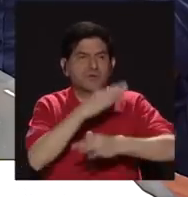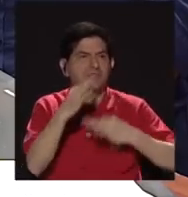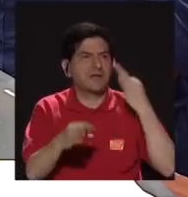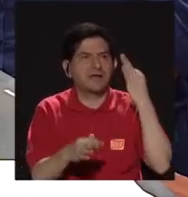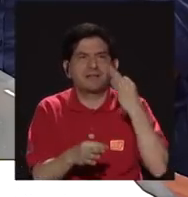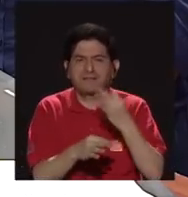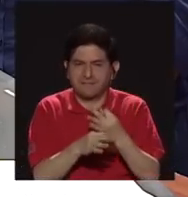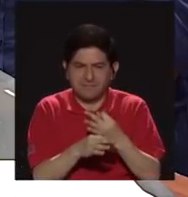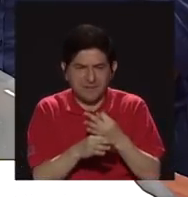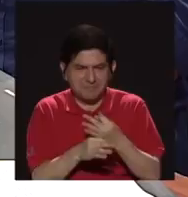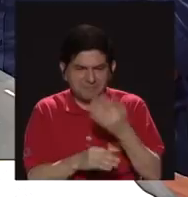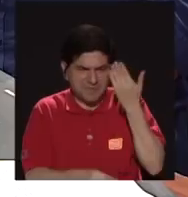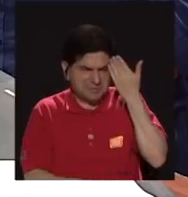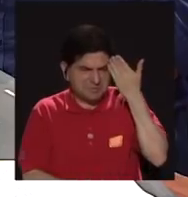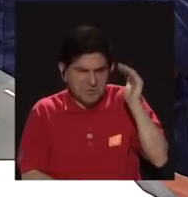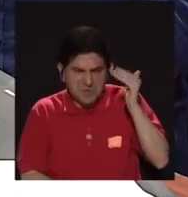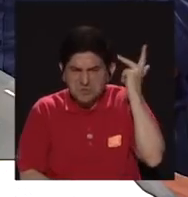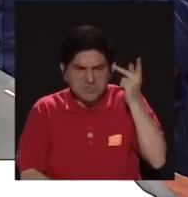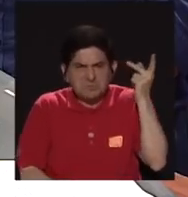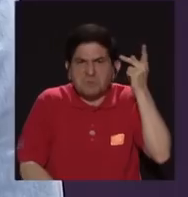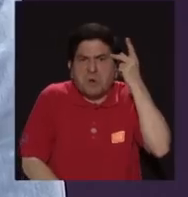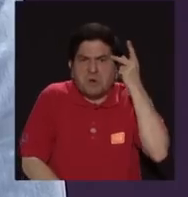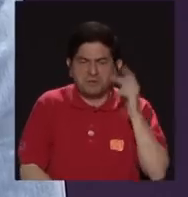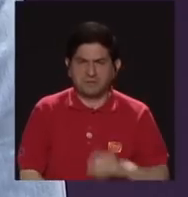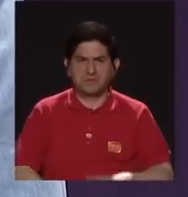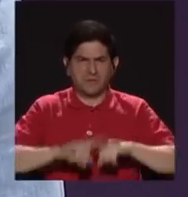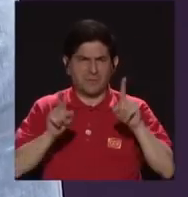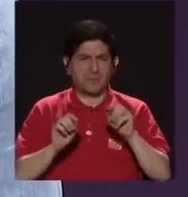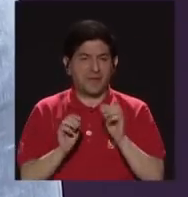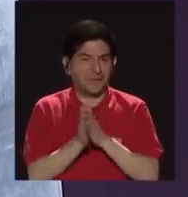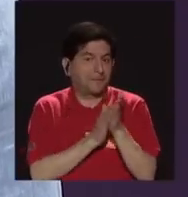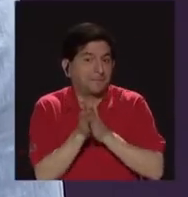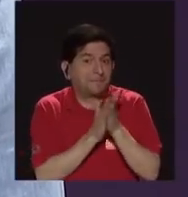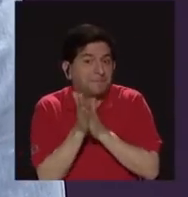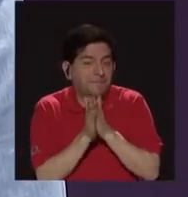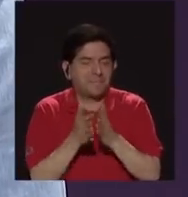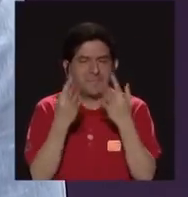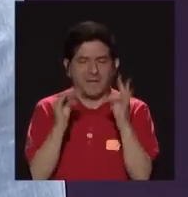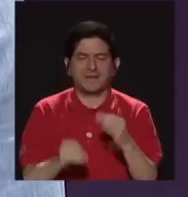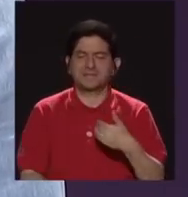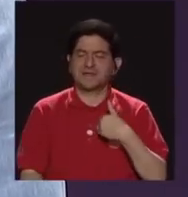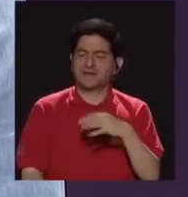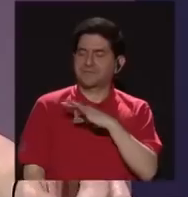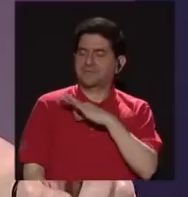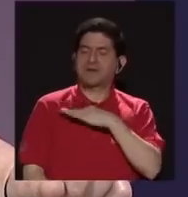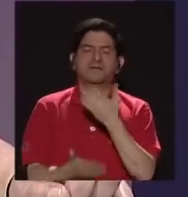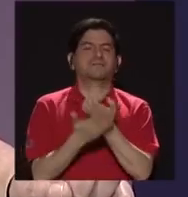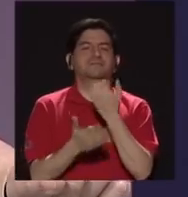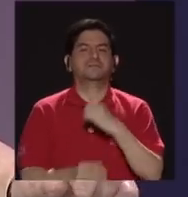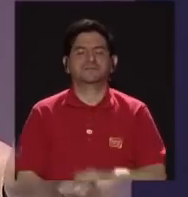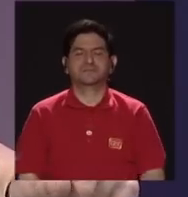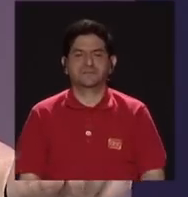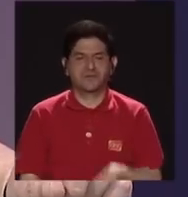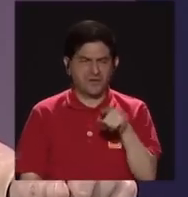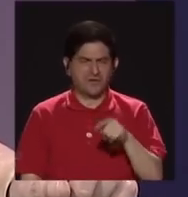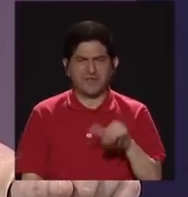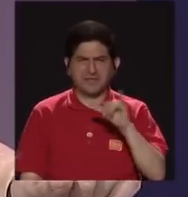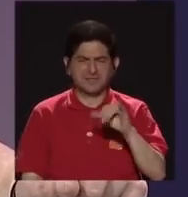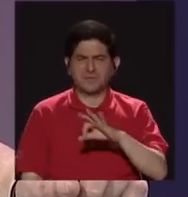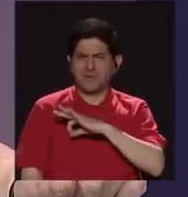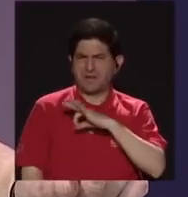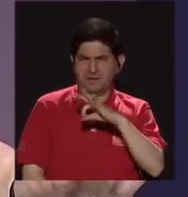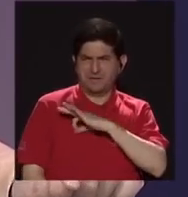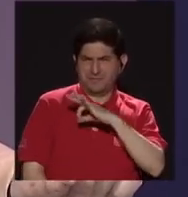no sé, ni siquiera si político, simplemente oportunista de devengar. Y ese clientelismo,